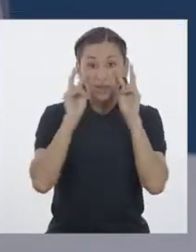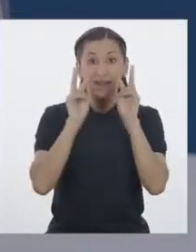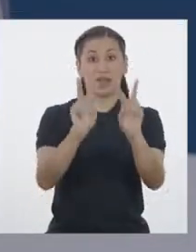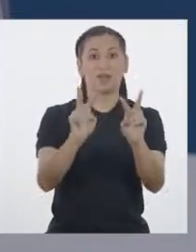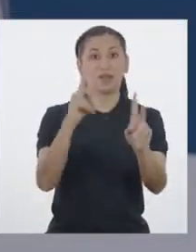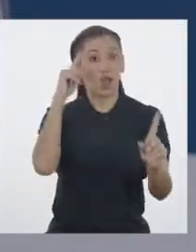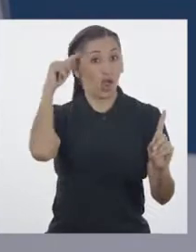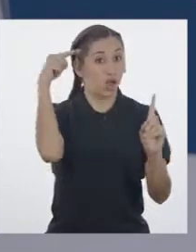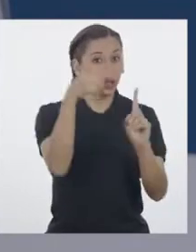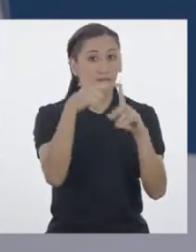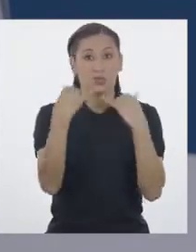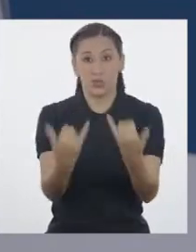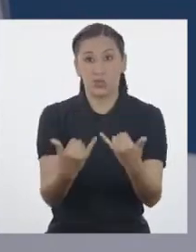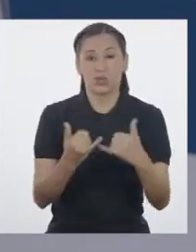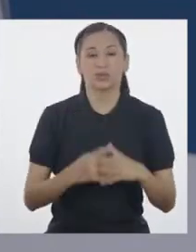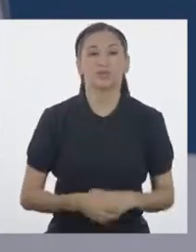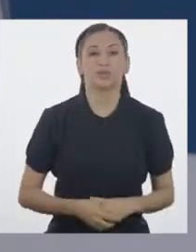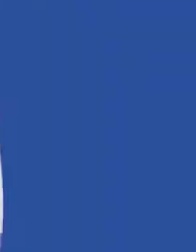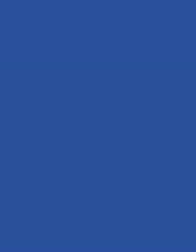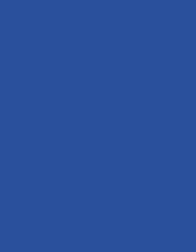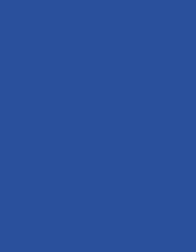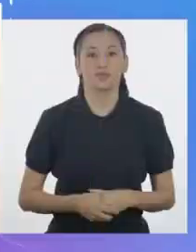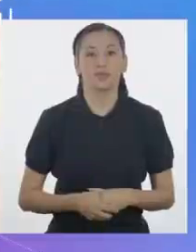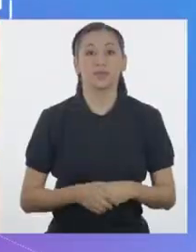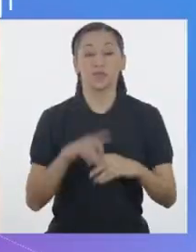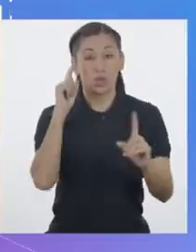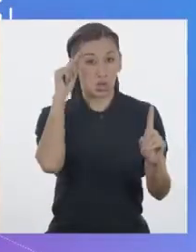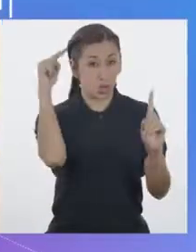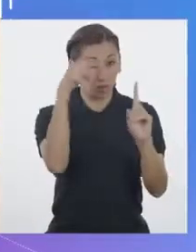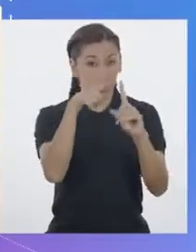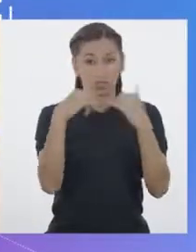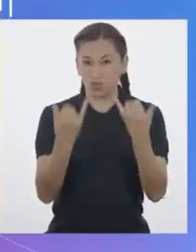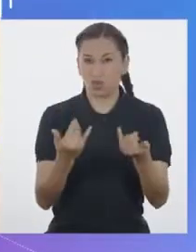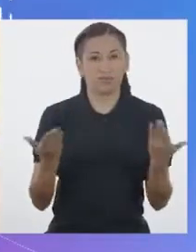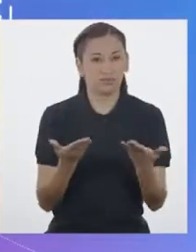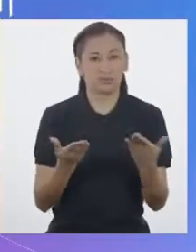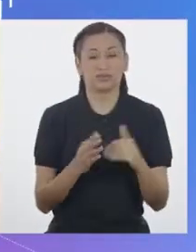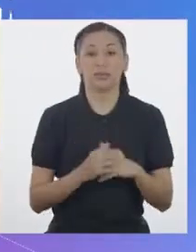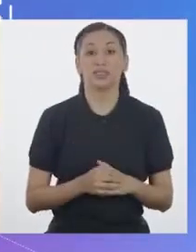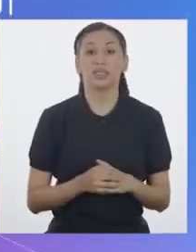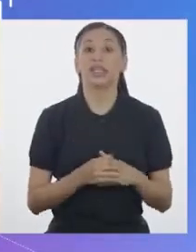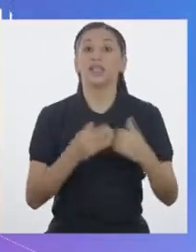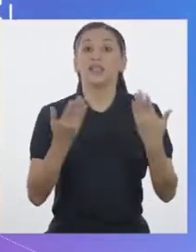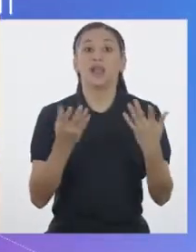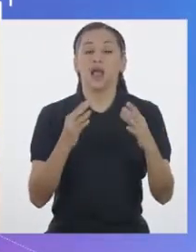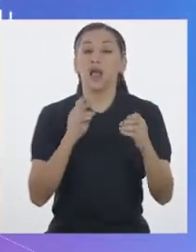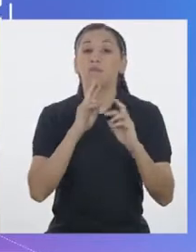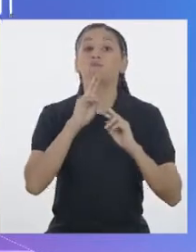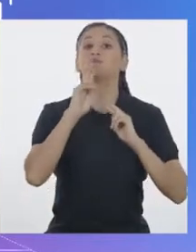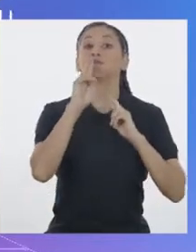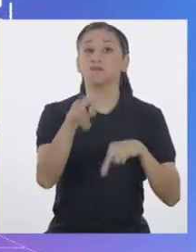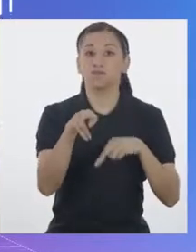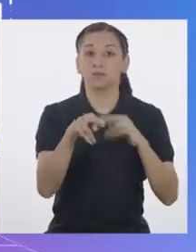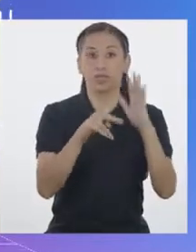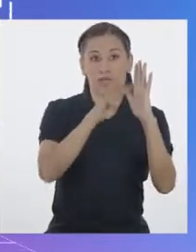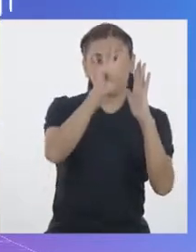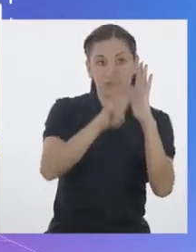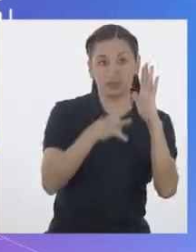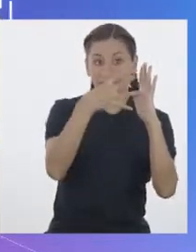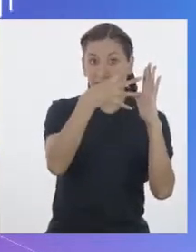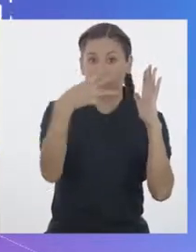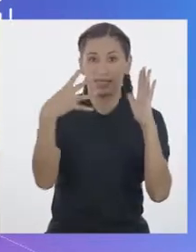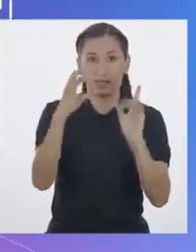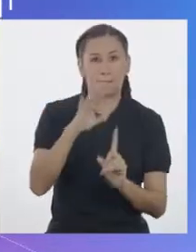veamos el propósito de hoy! El propósito de hoy consiste en completar una